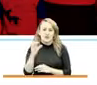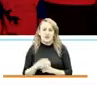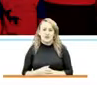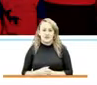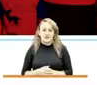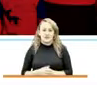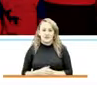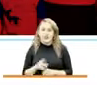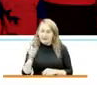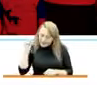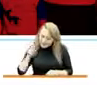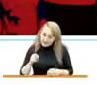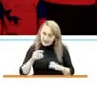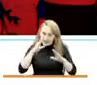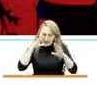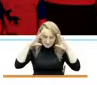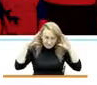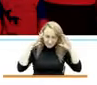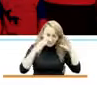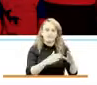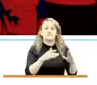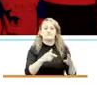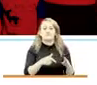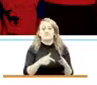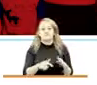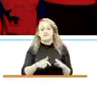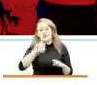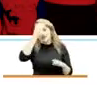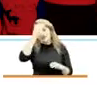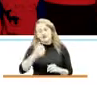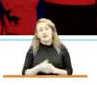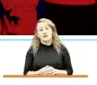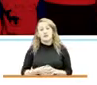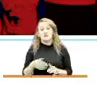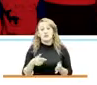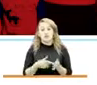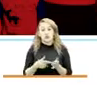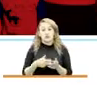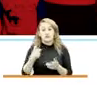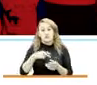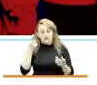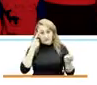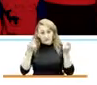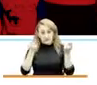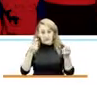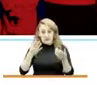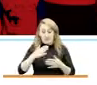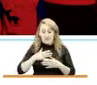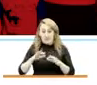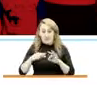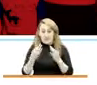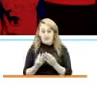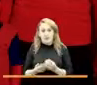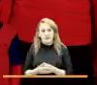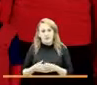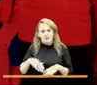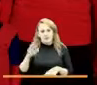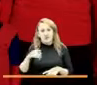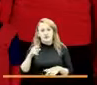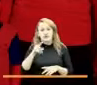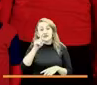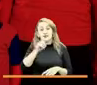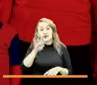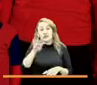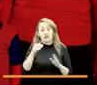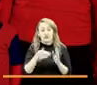que deben ser ellas las entornos protectores por excelencia. Por eso desarrollamos la Estrategia Mi Familia, focalizando a más de 64 mil